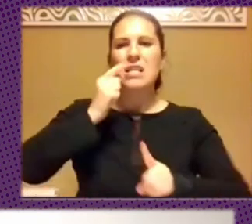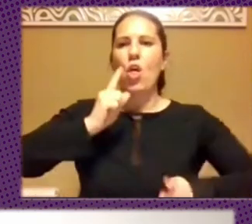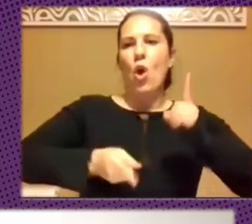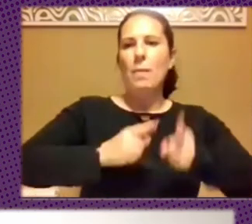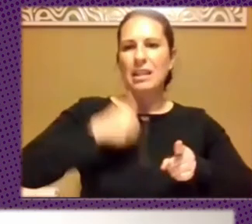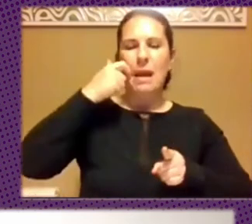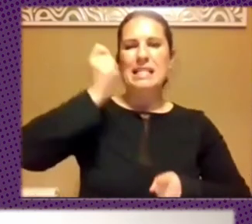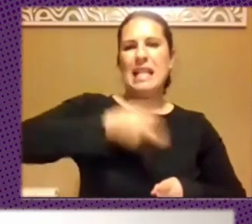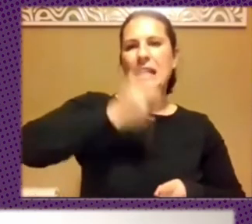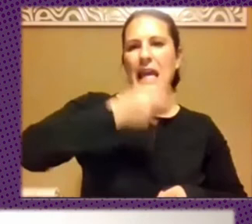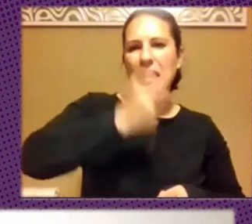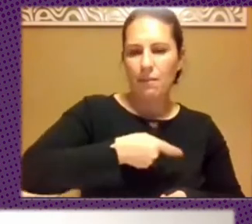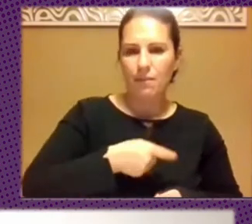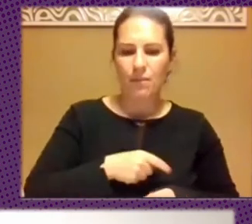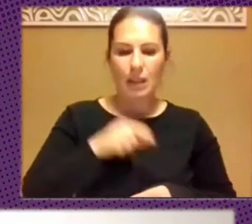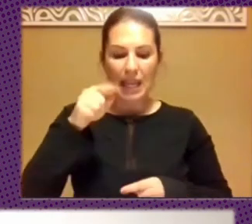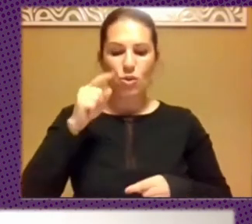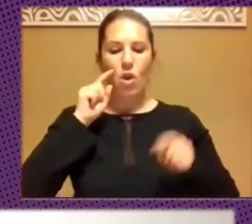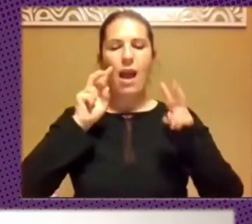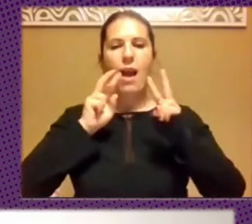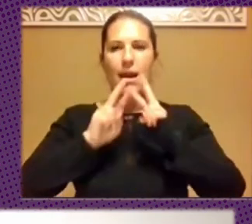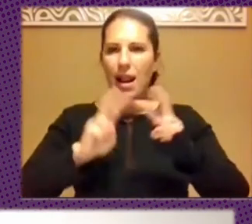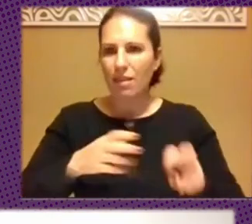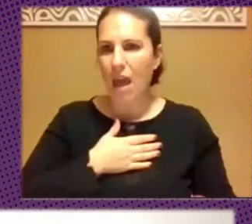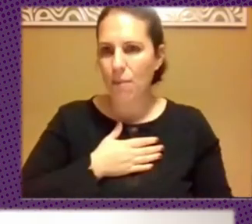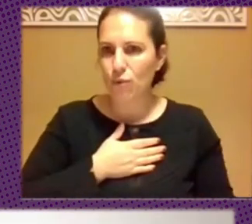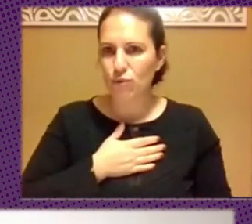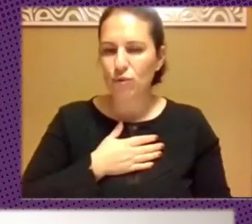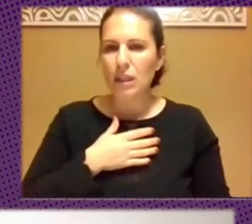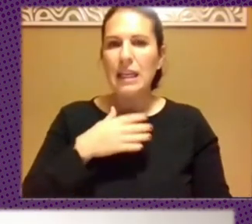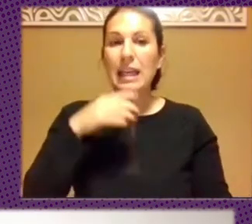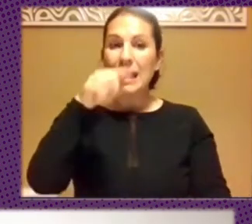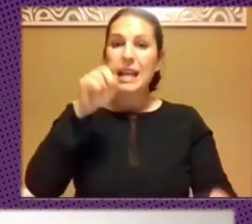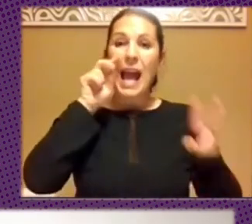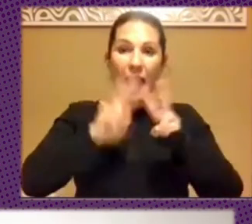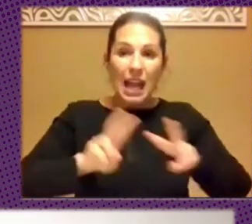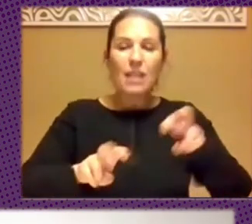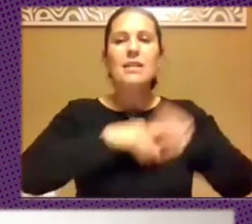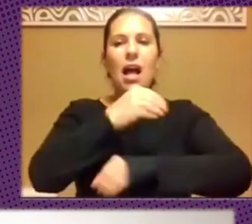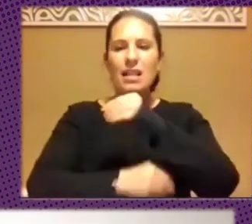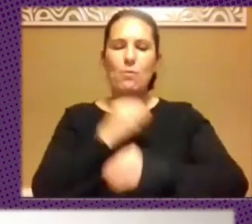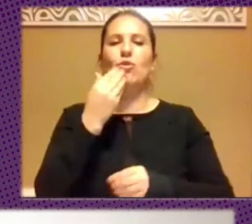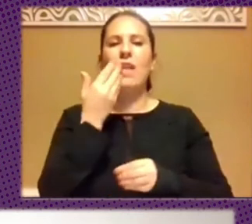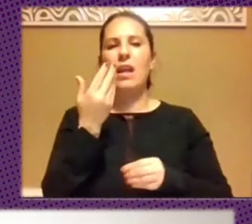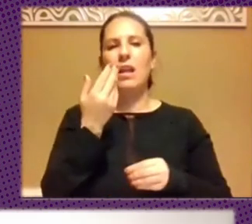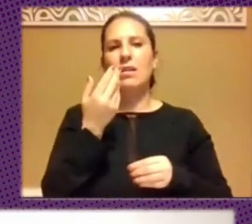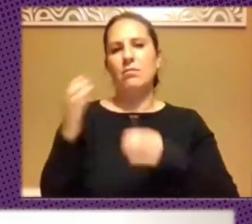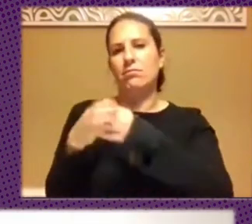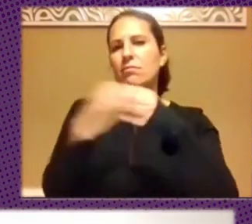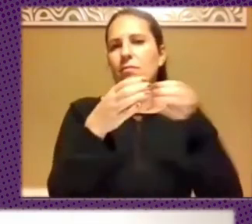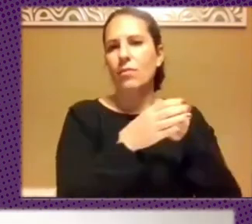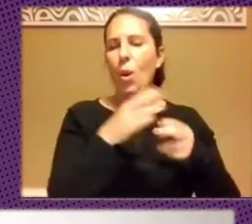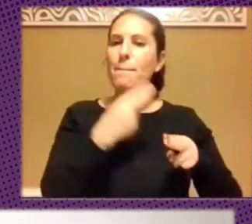tensiones las estamos analizando y para ese análisis hacemos análisis de actores, políticos y de las